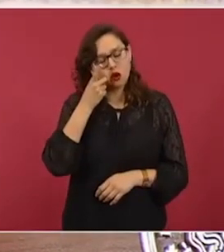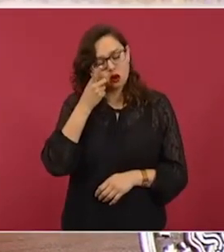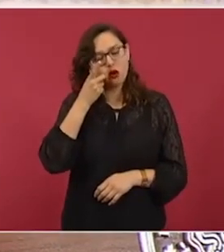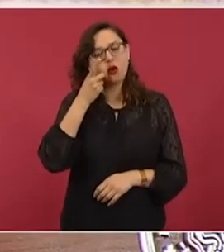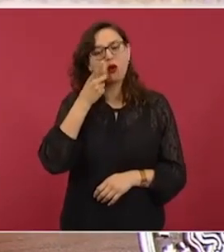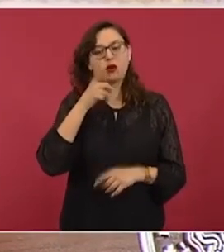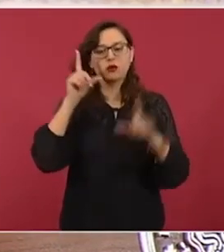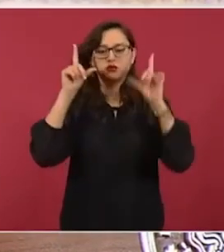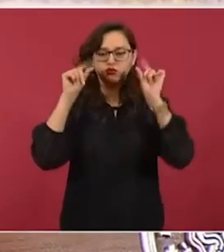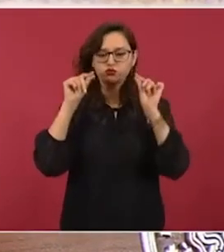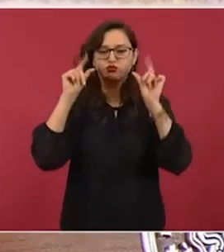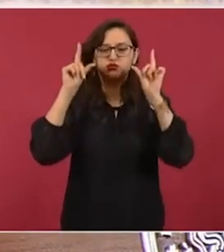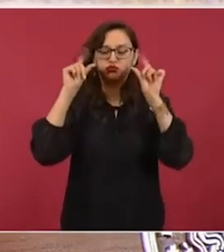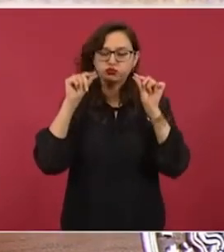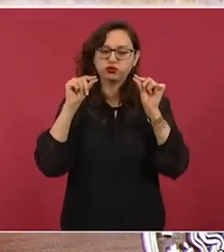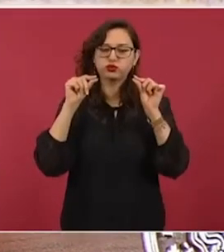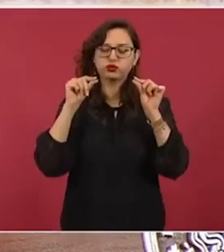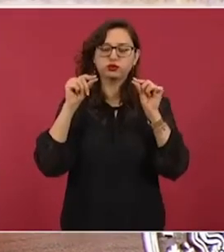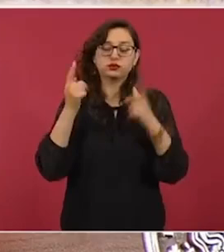Pero